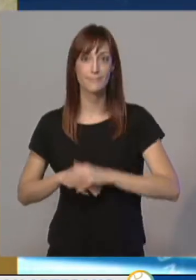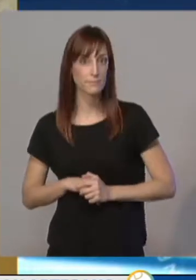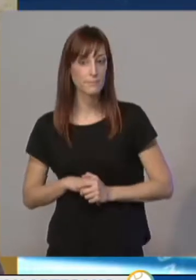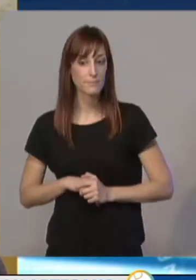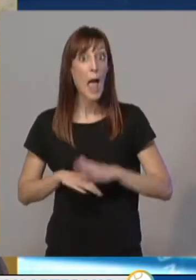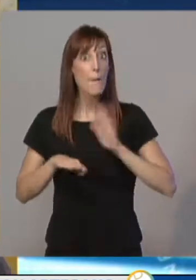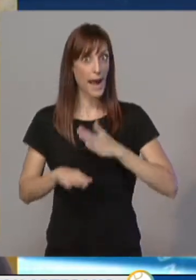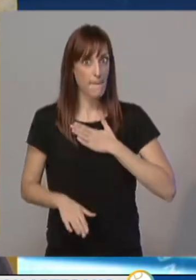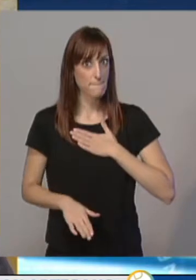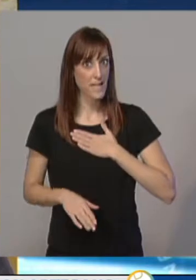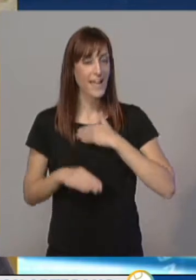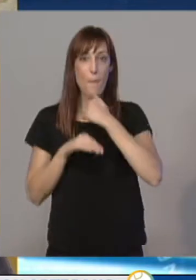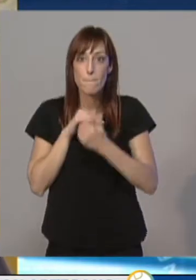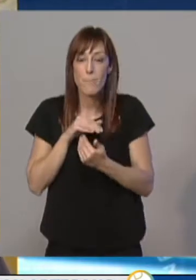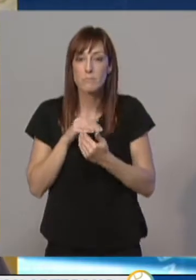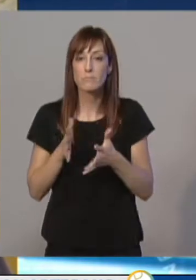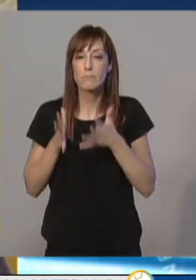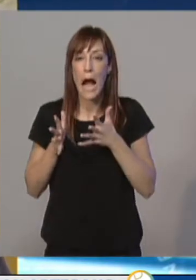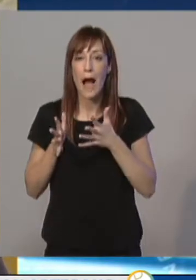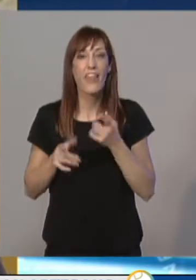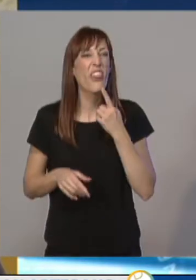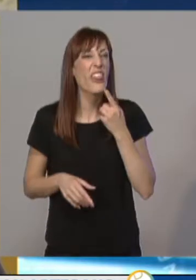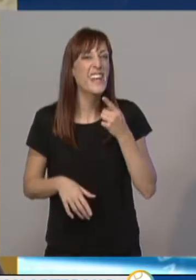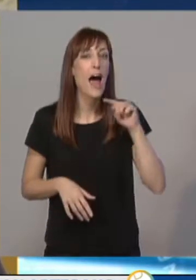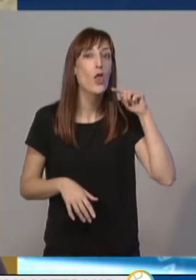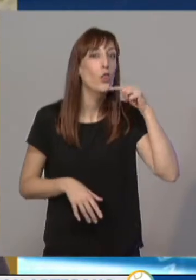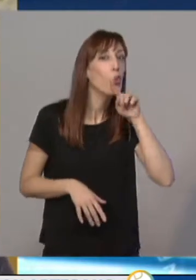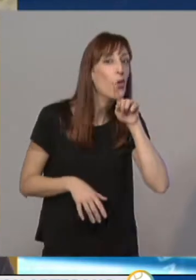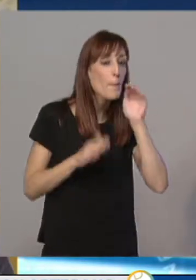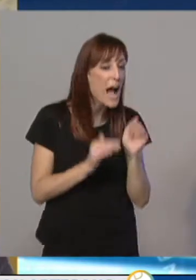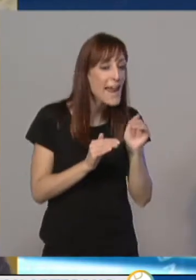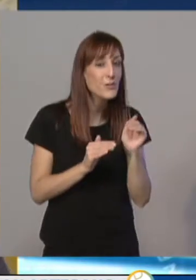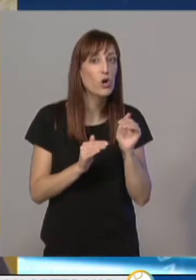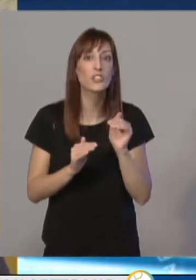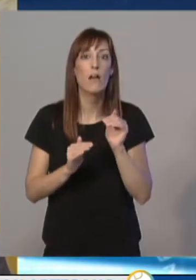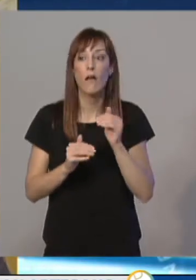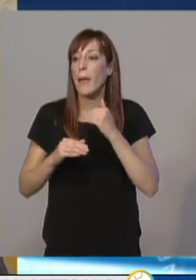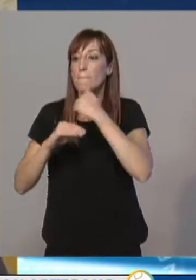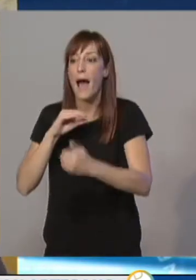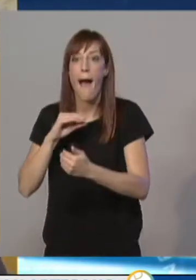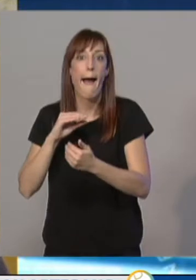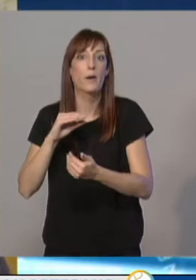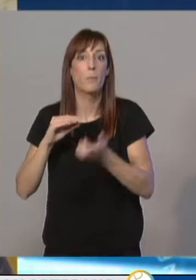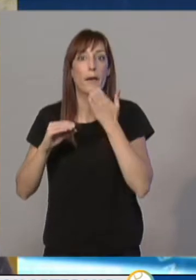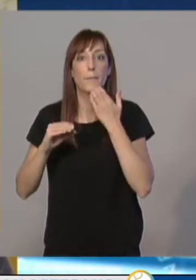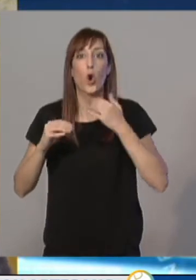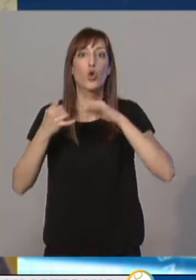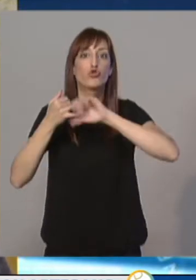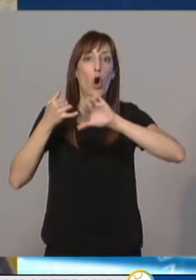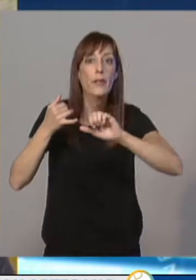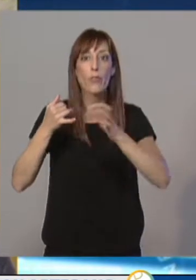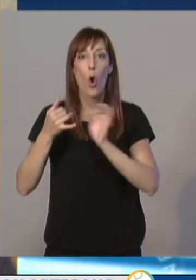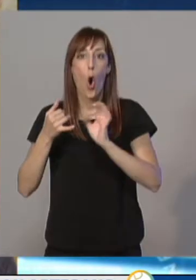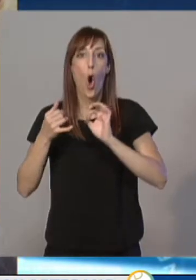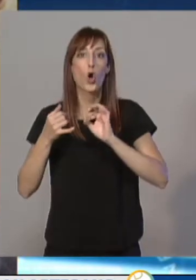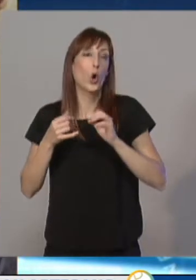yo, que soy muy panera, diría menos chuches y más pan con jamón o con chorizo... con los productos de la tierra, porque creo que cuando